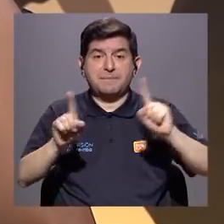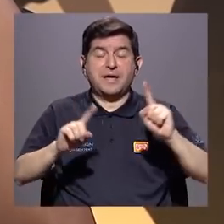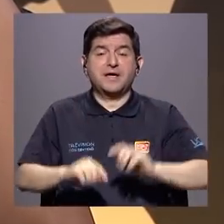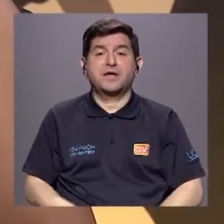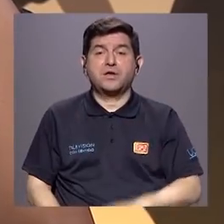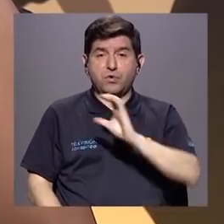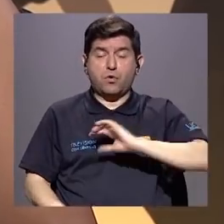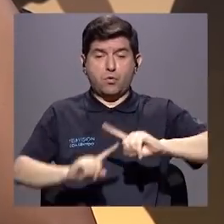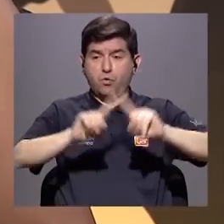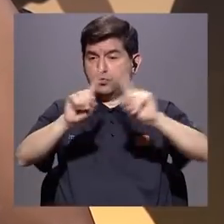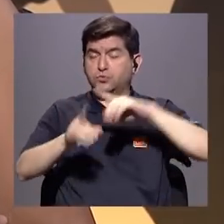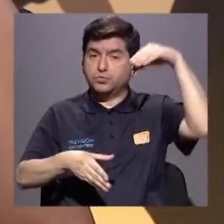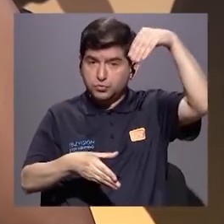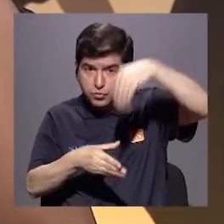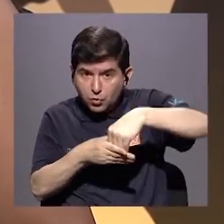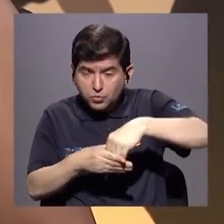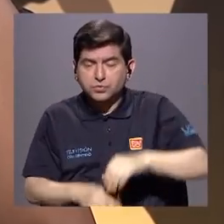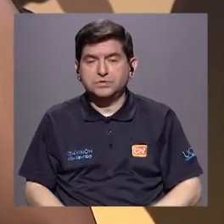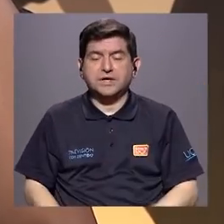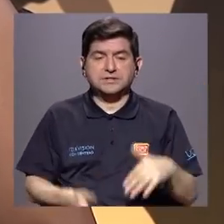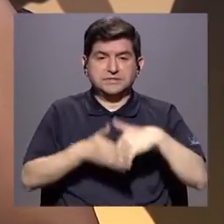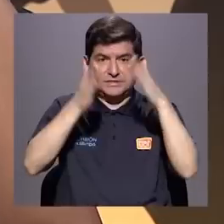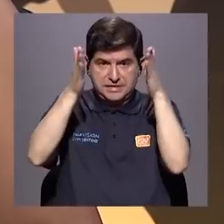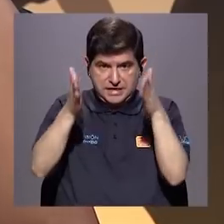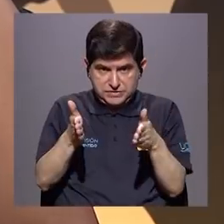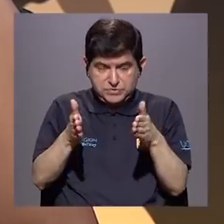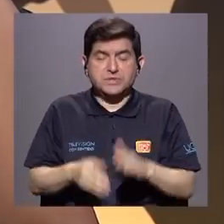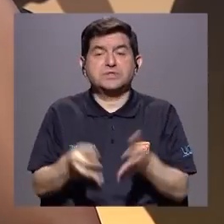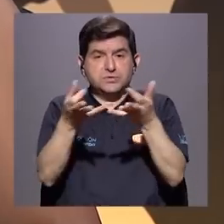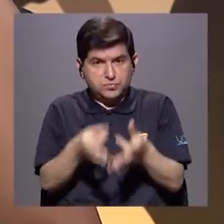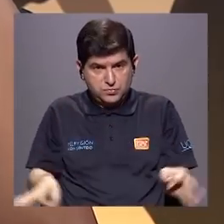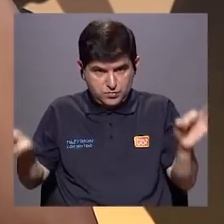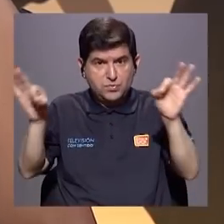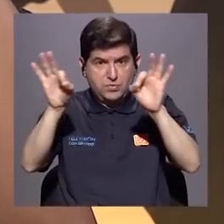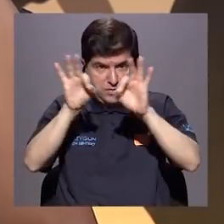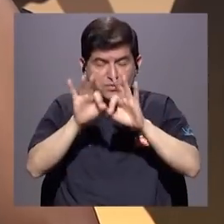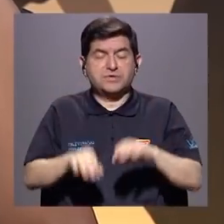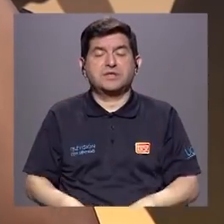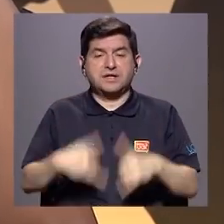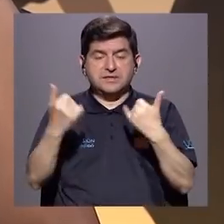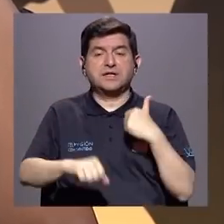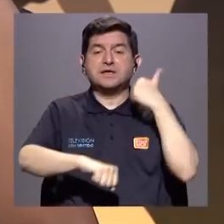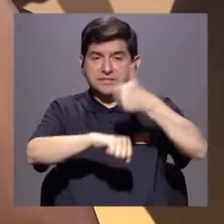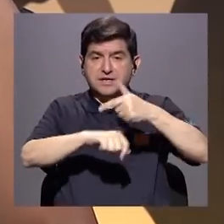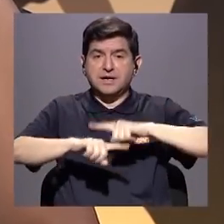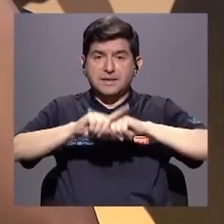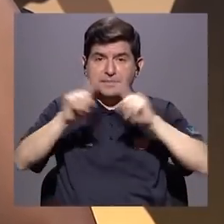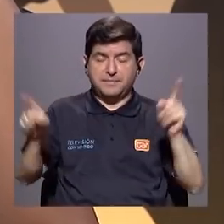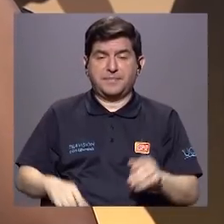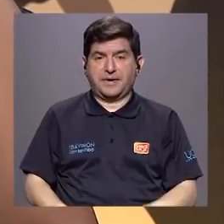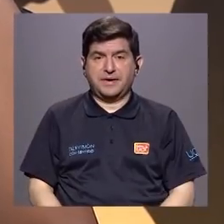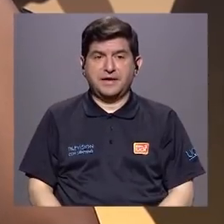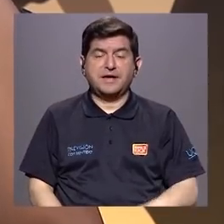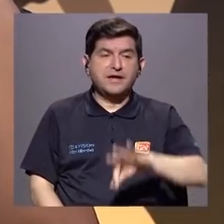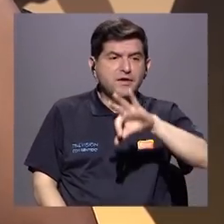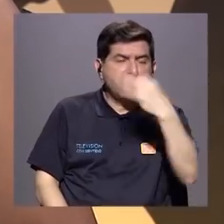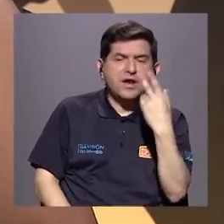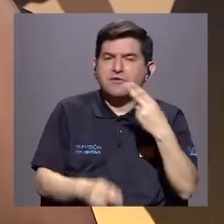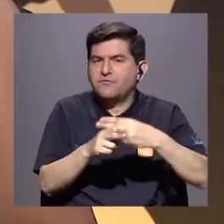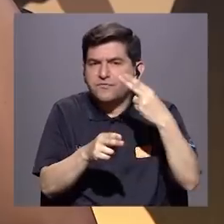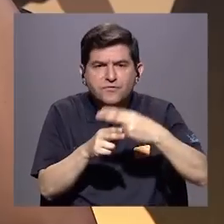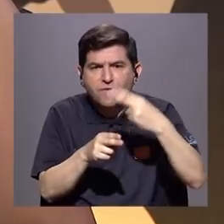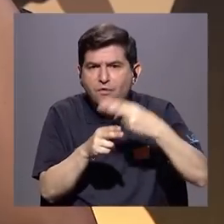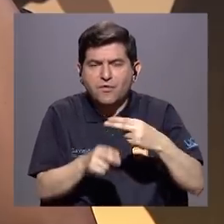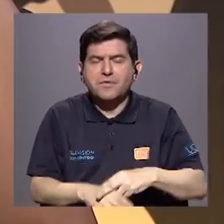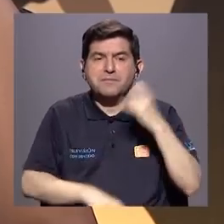atañe un montón de situaciones entre estudiantes, lo cual es importante dejarlo ratificado desde allá, pero que su palabra y la forma de llamarlo